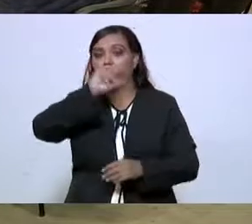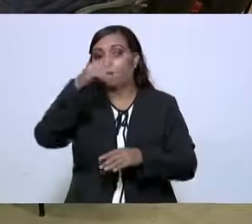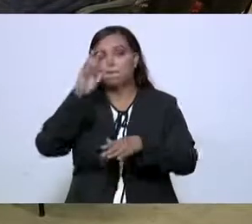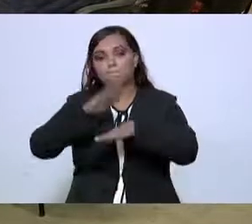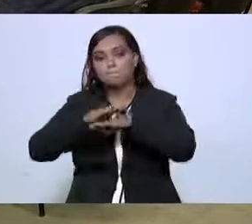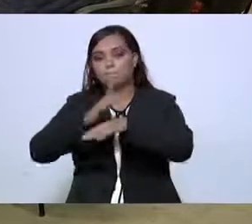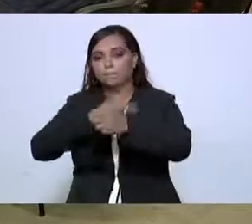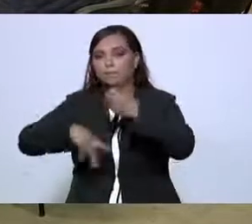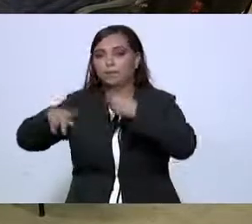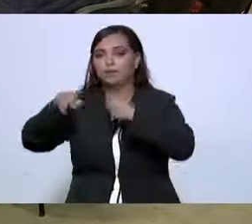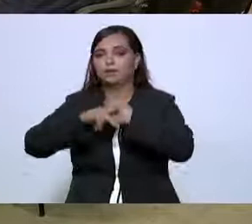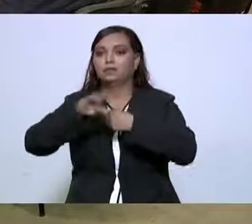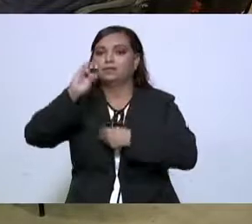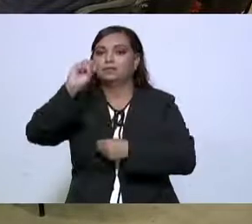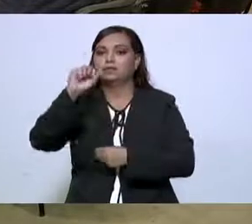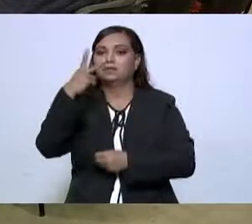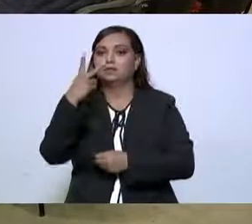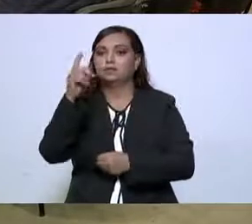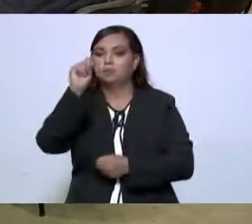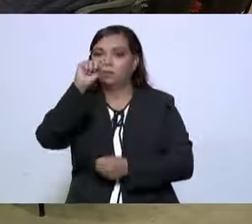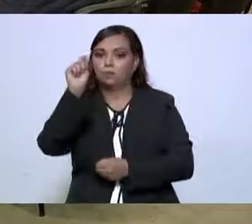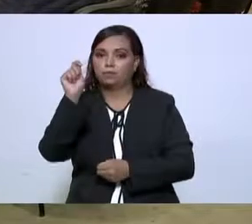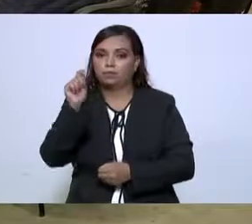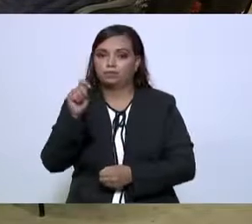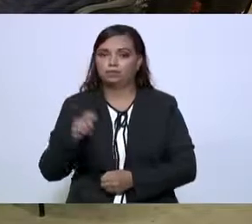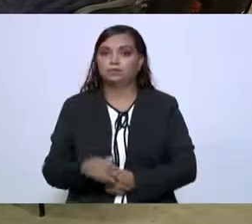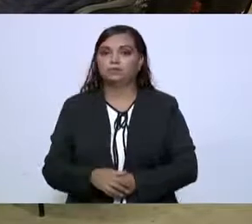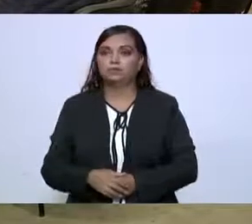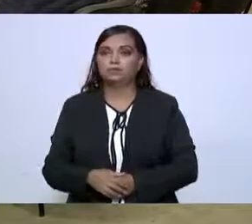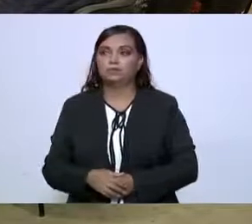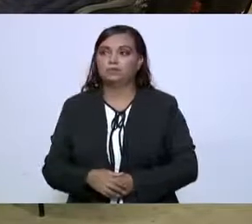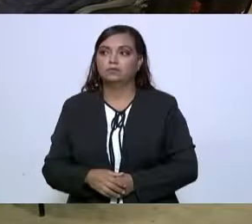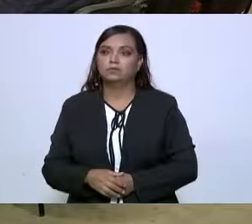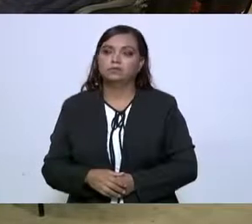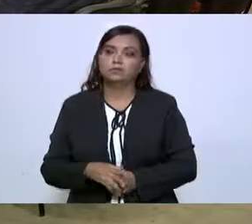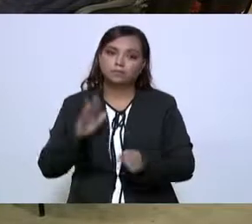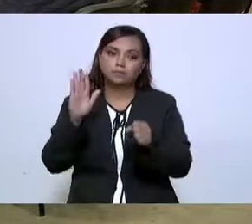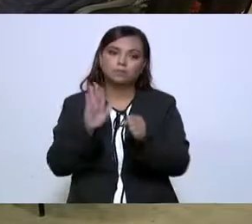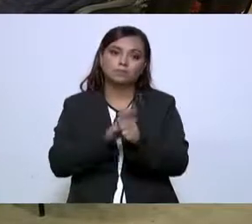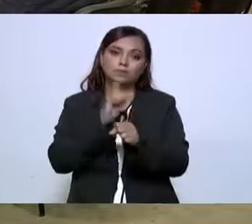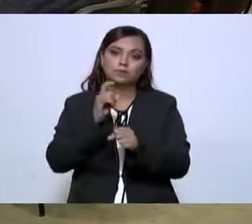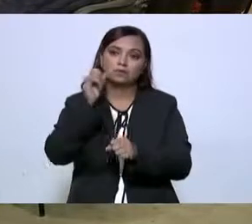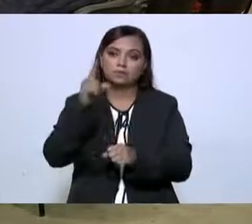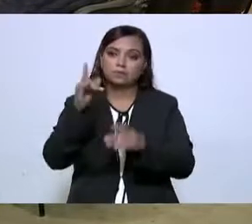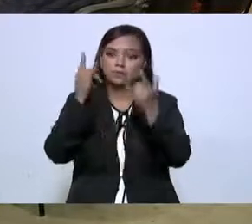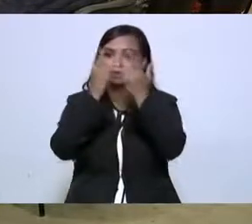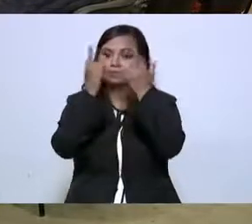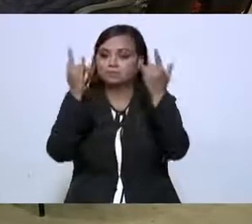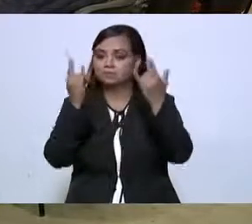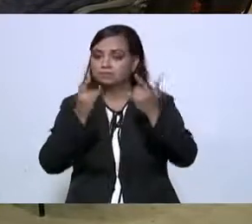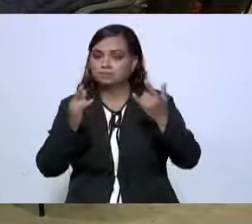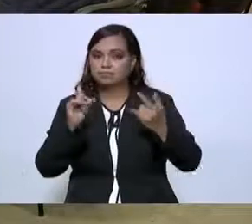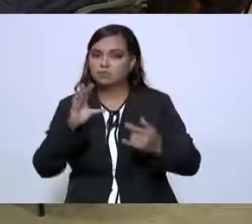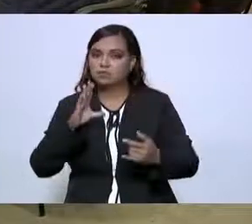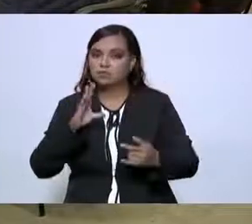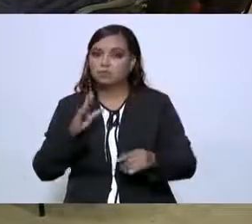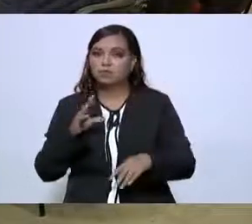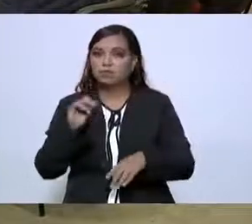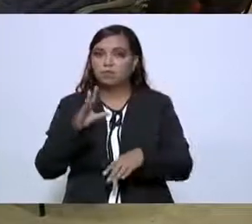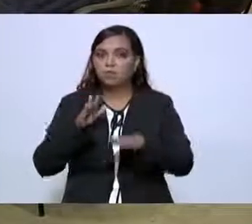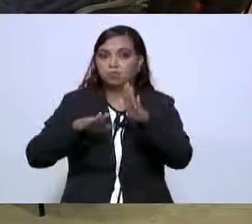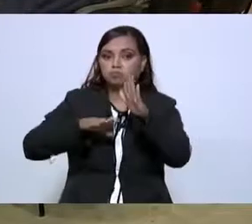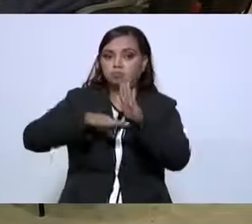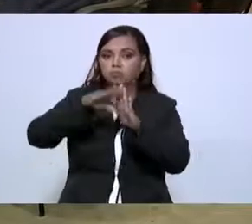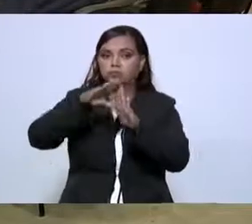como se dijo, 62 por ciento en términos reales, que también es histórico, no aumentaba el salario